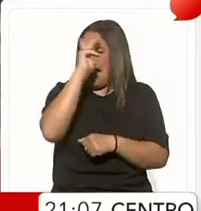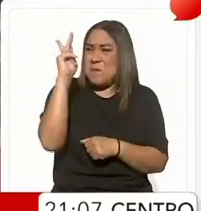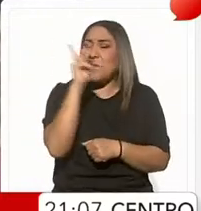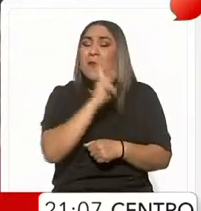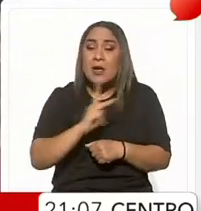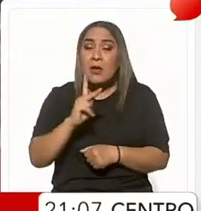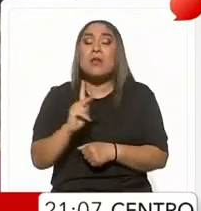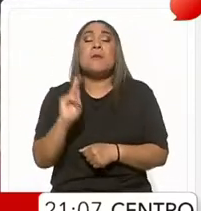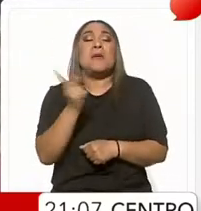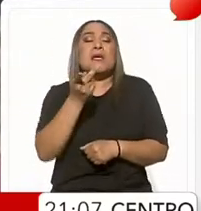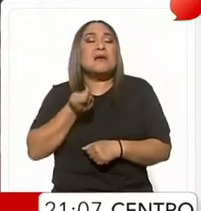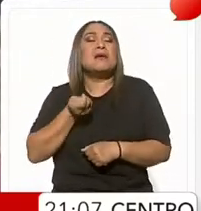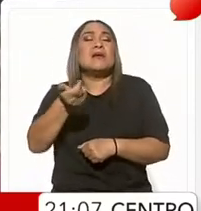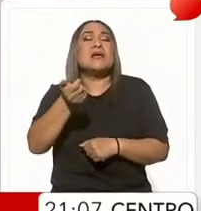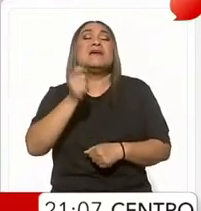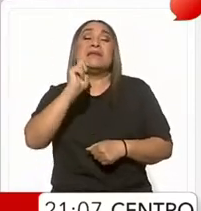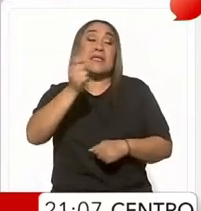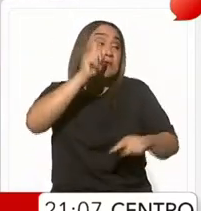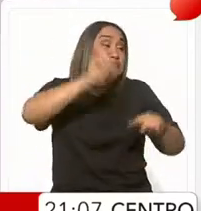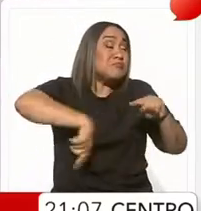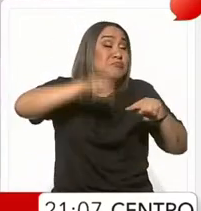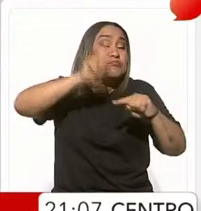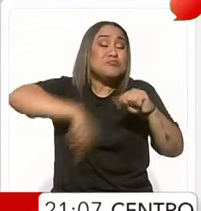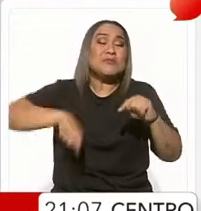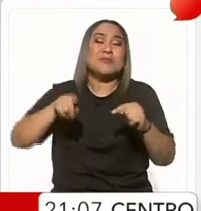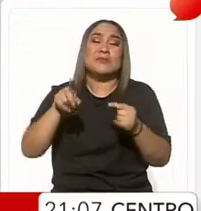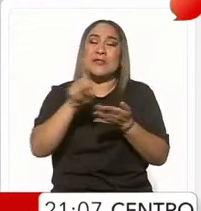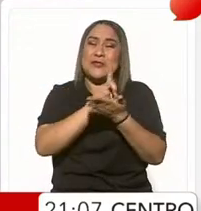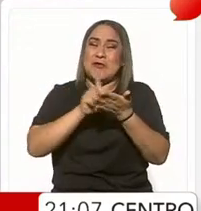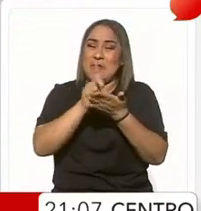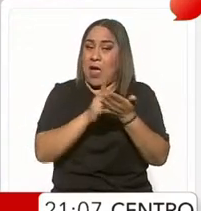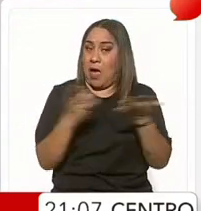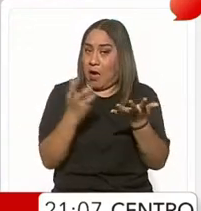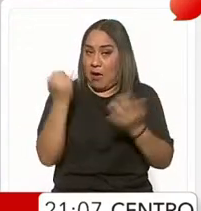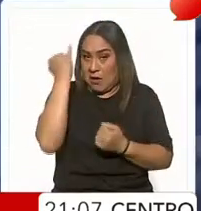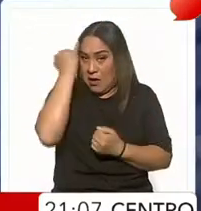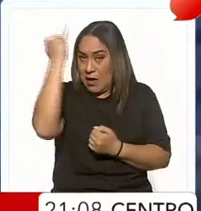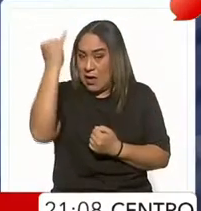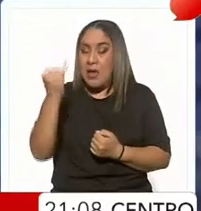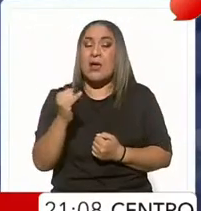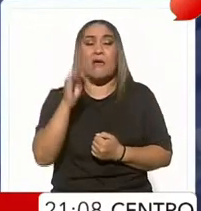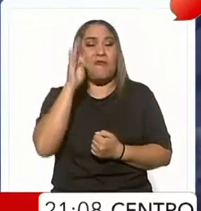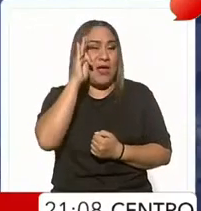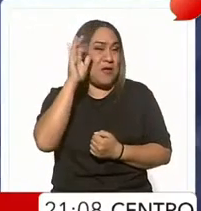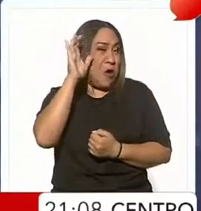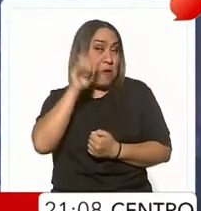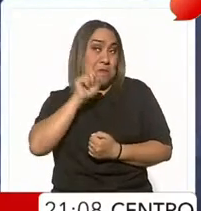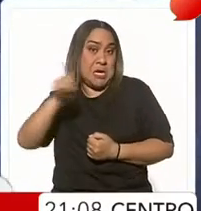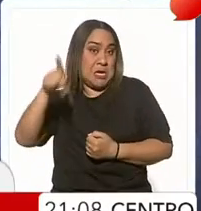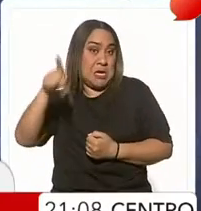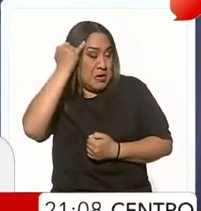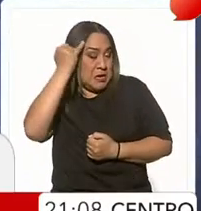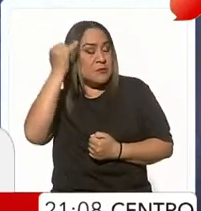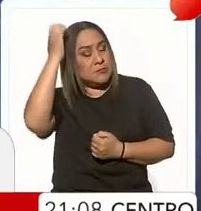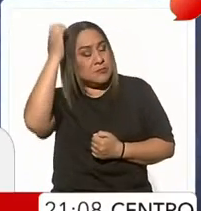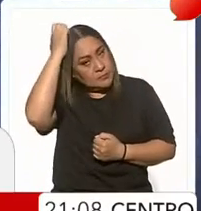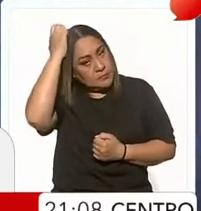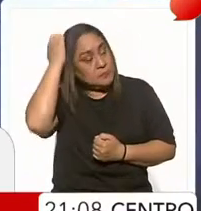derivado de la llamada guerra contra el narco, desatada por Felipe Calderón. Y estos que ahora